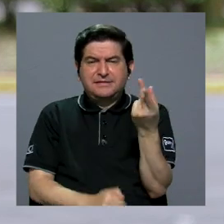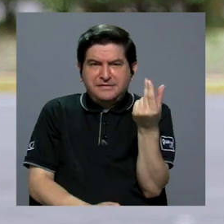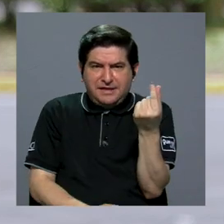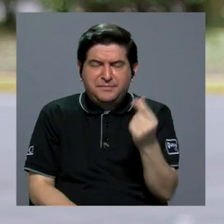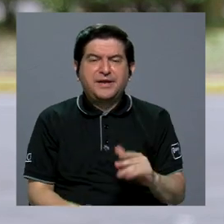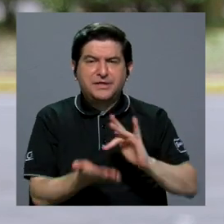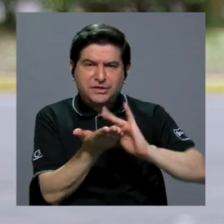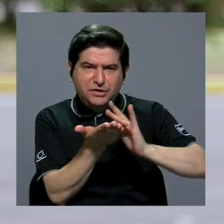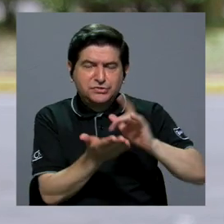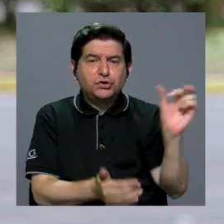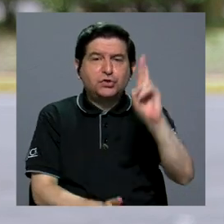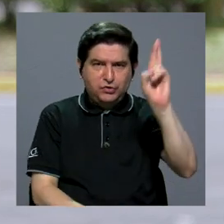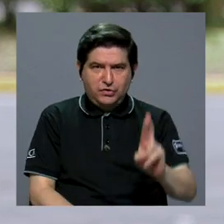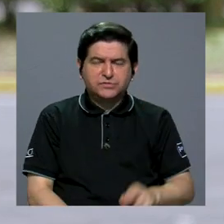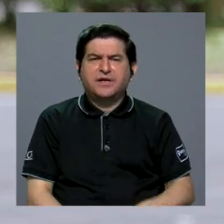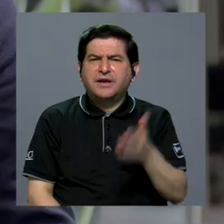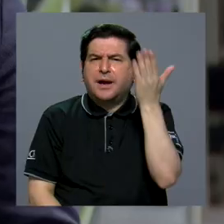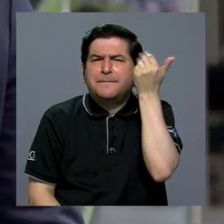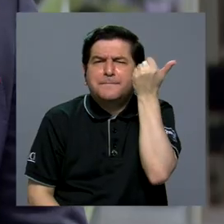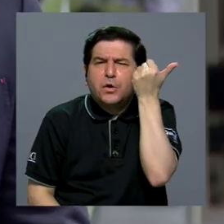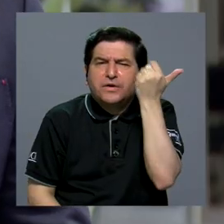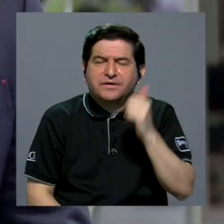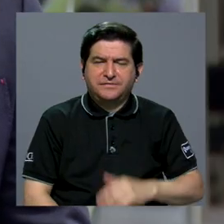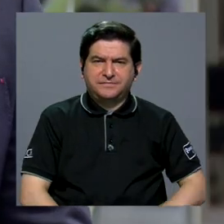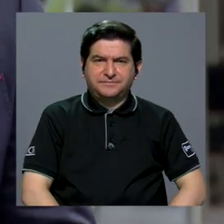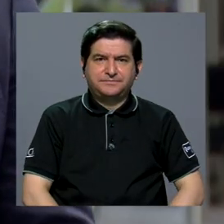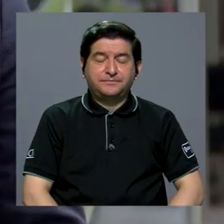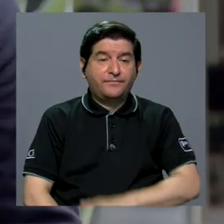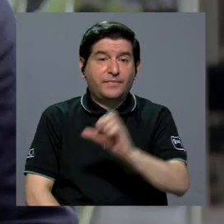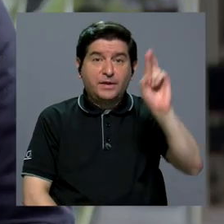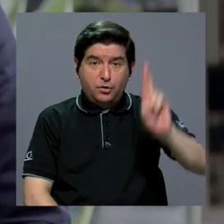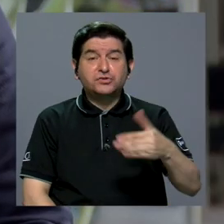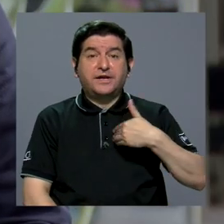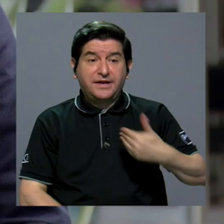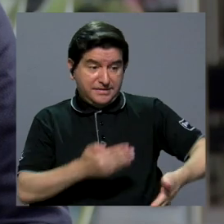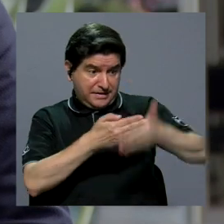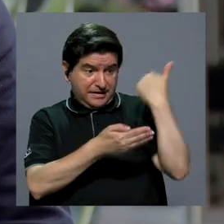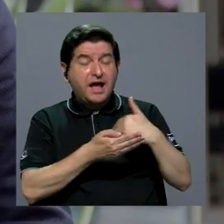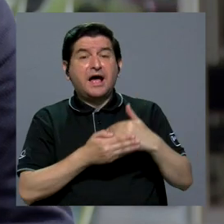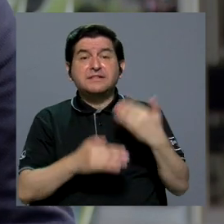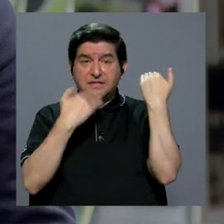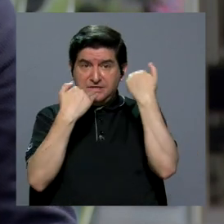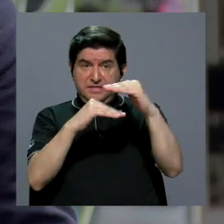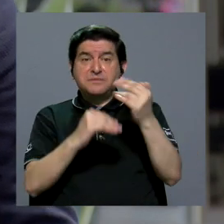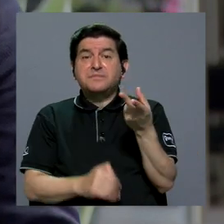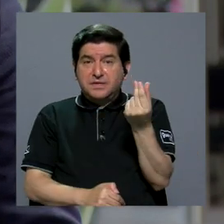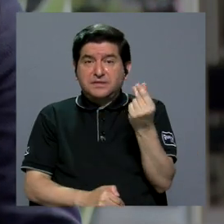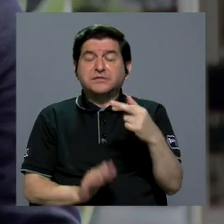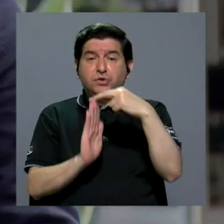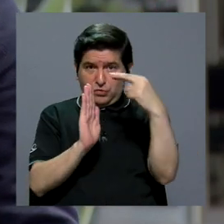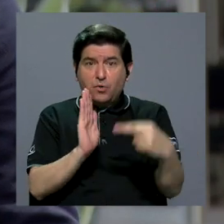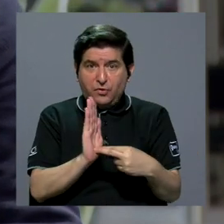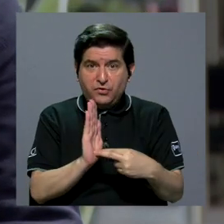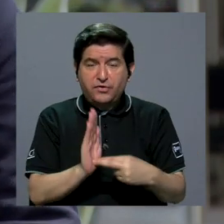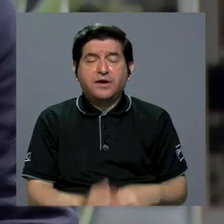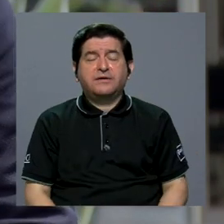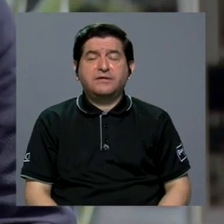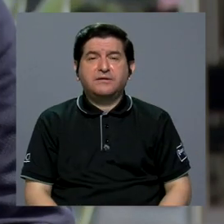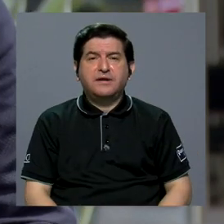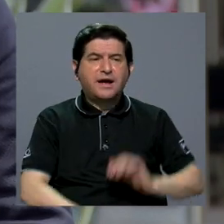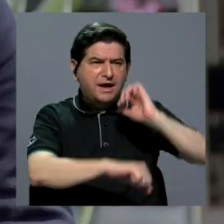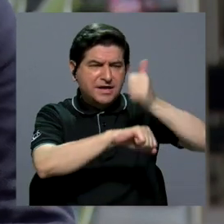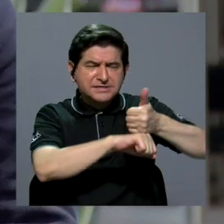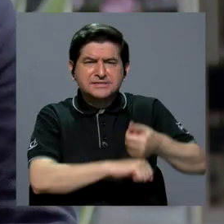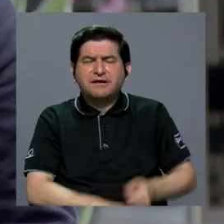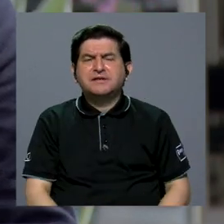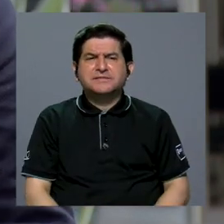precios de los medicamentos en Costa Rica. Costa Rica tuvo regulación de precios hace algunas décadas, cuando se